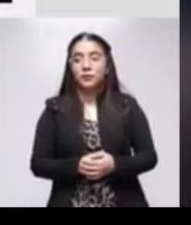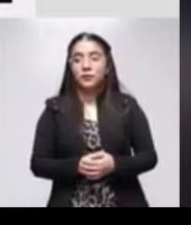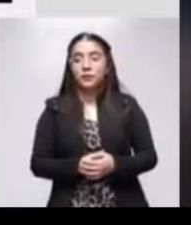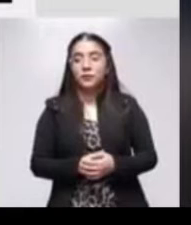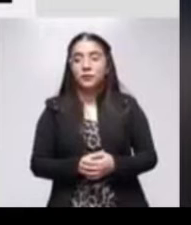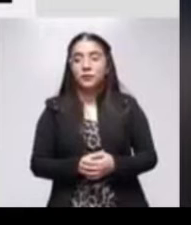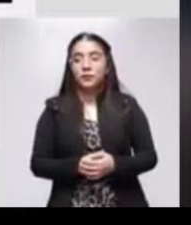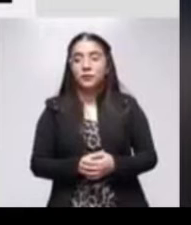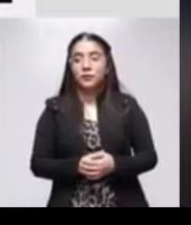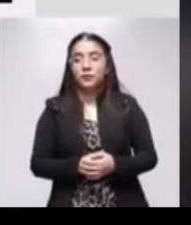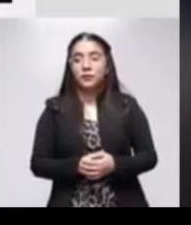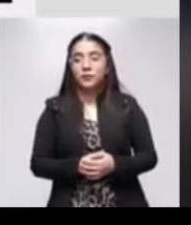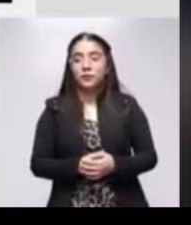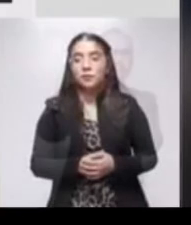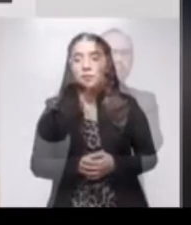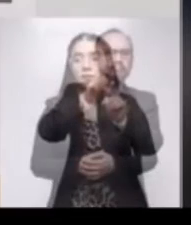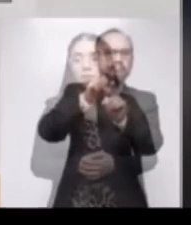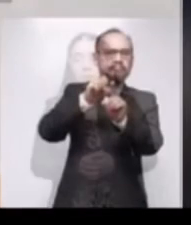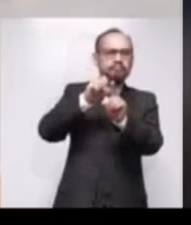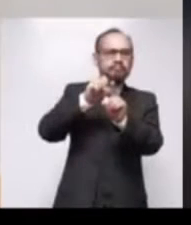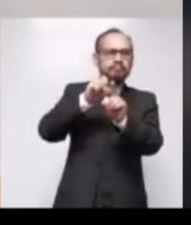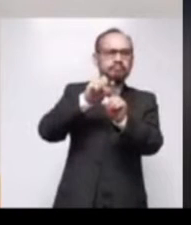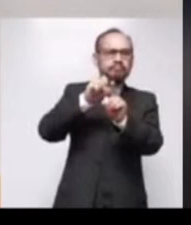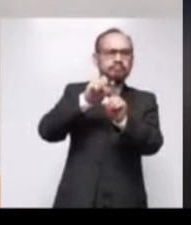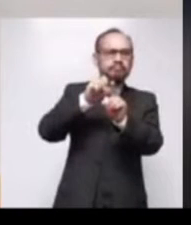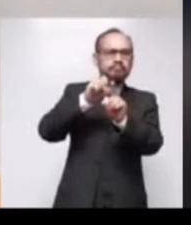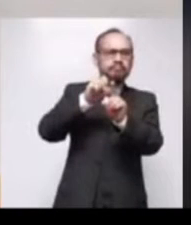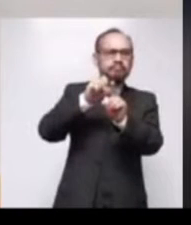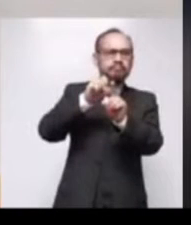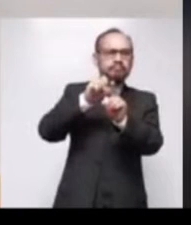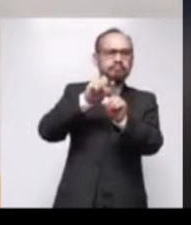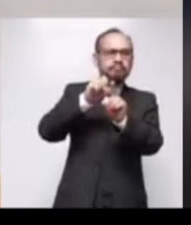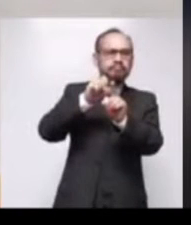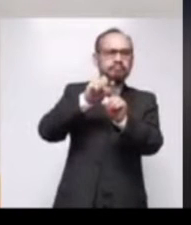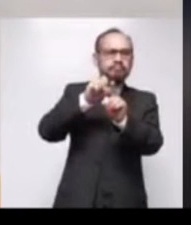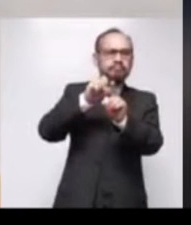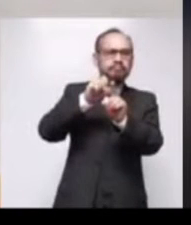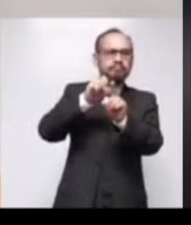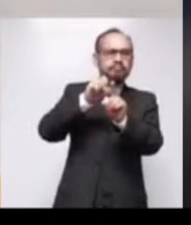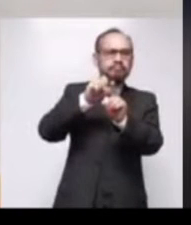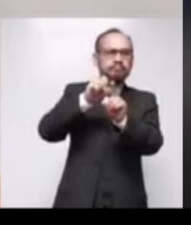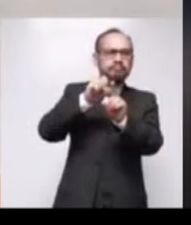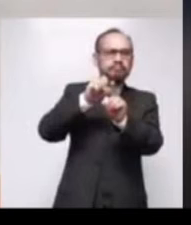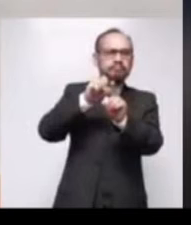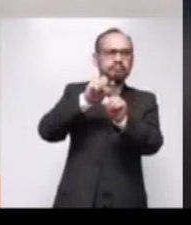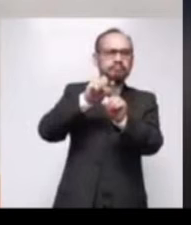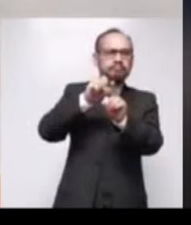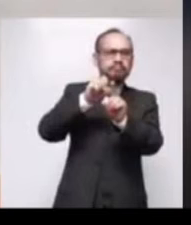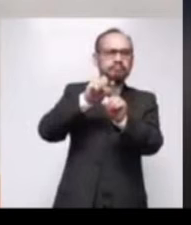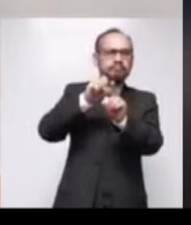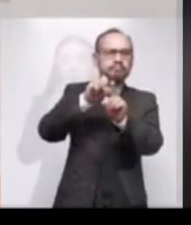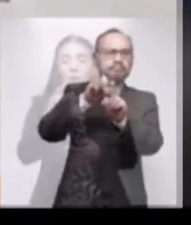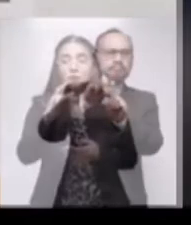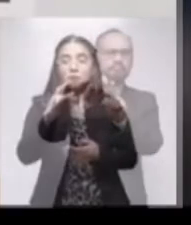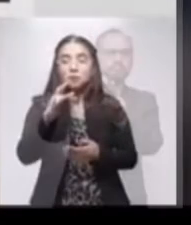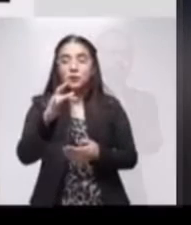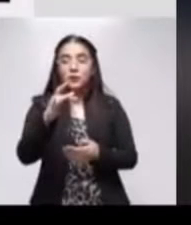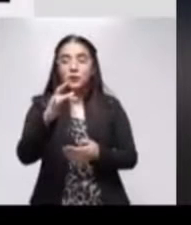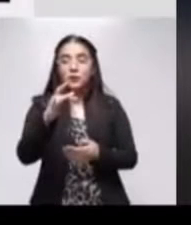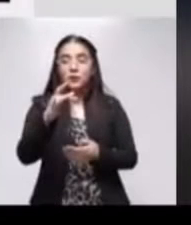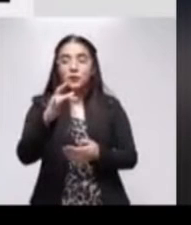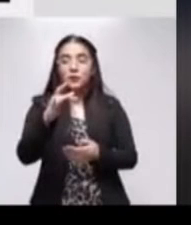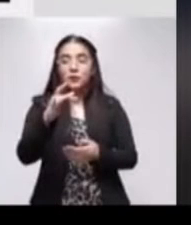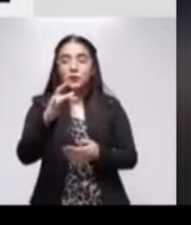a favor de un mayor presupuesto para cerrar la brecha digital y dotar por ley a los maestros de apoyos técnicos en el nuevo